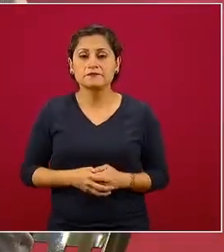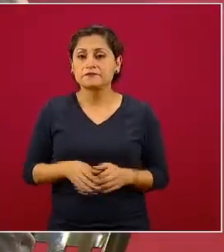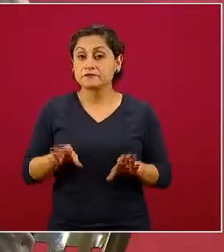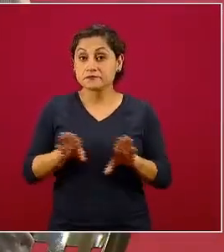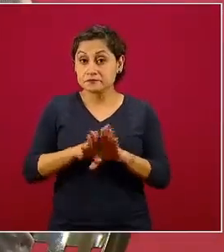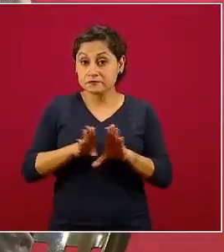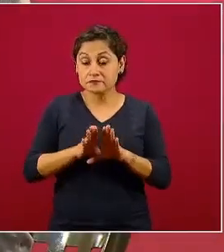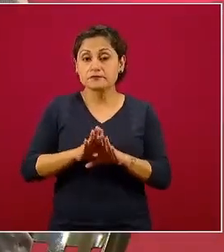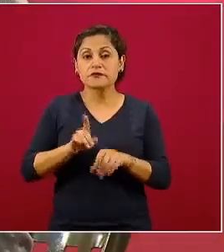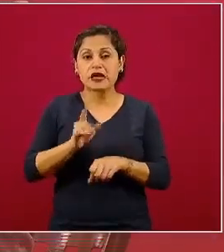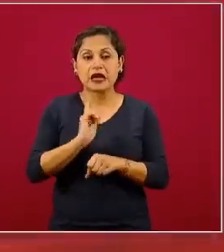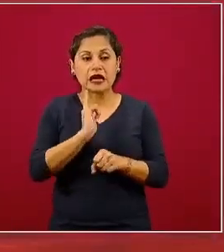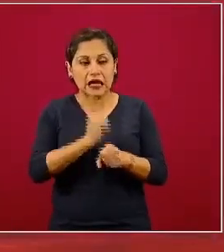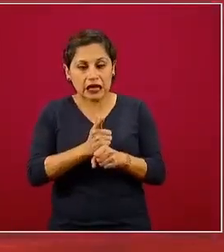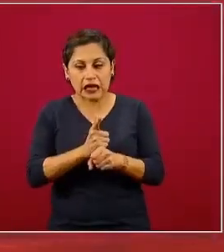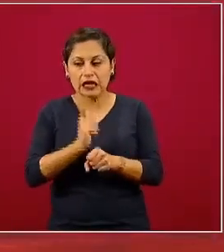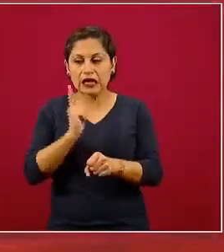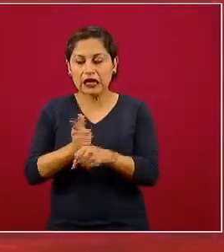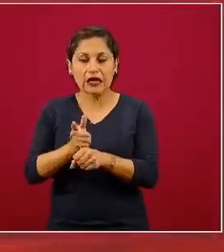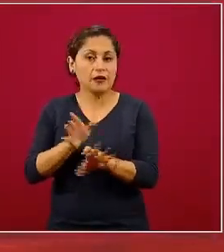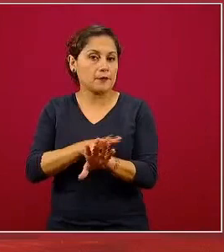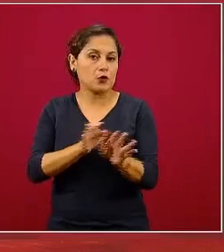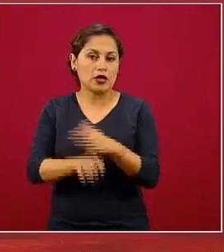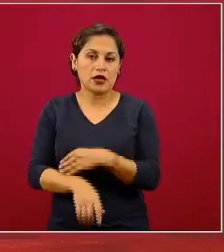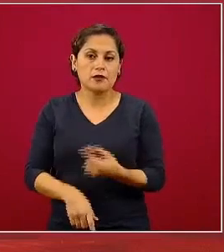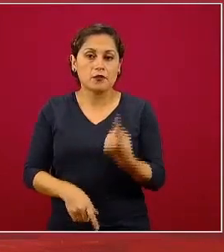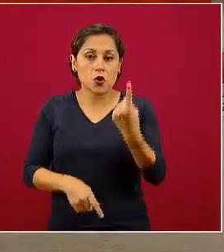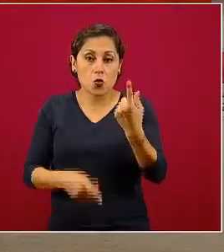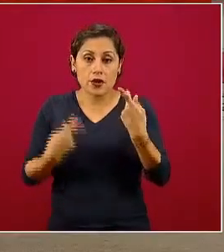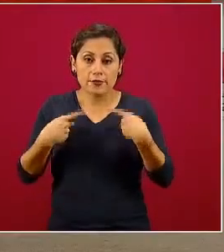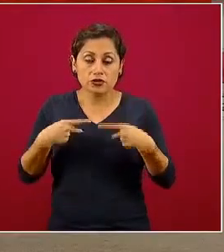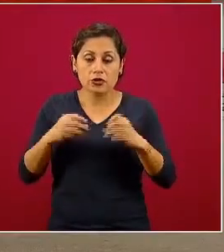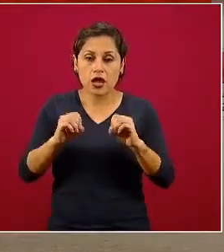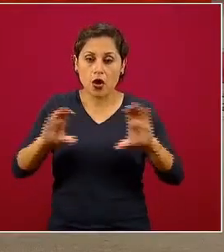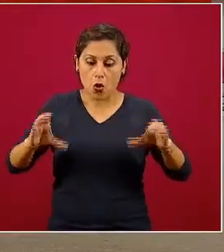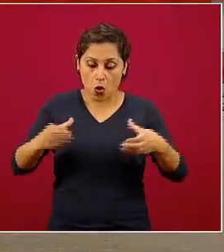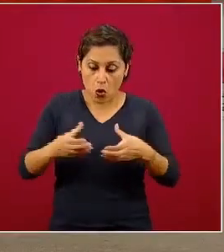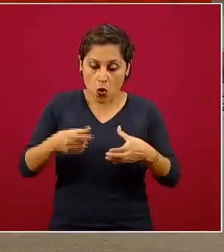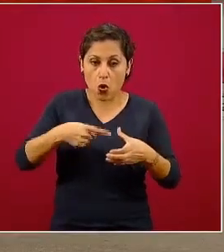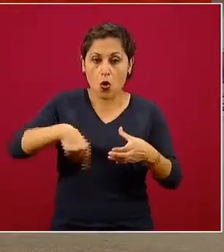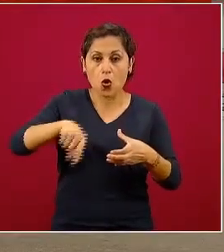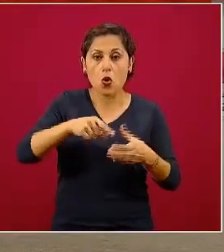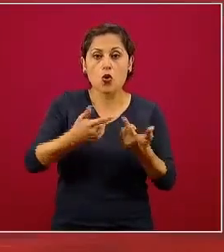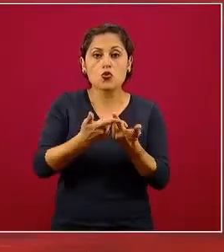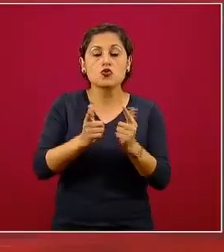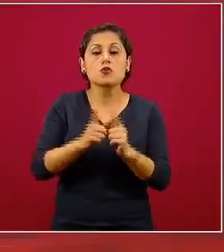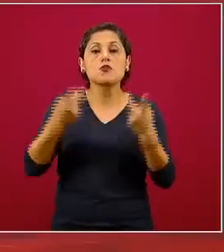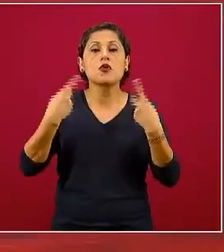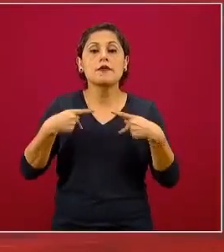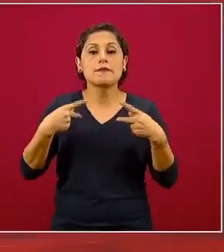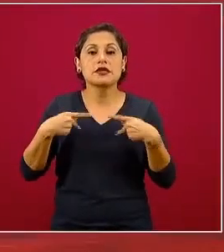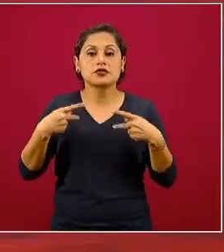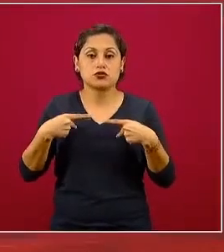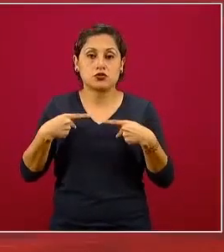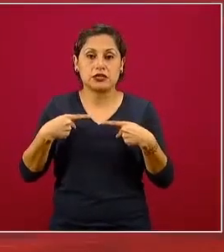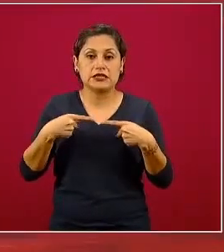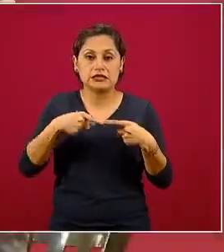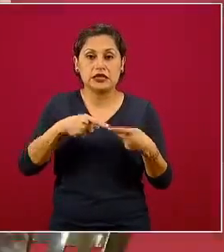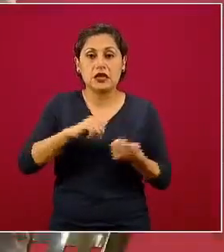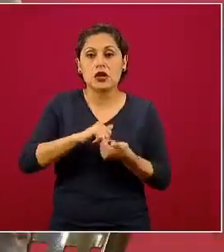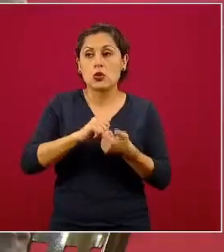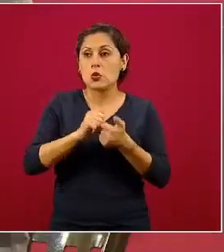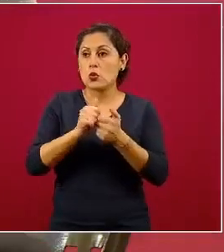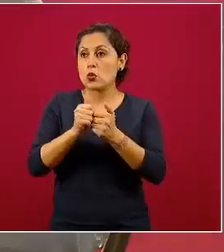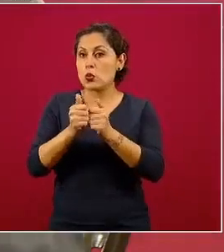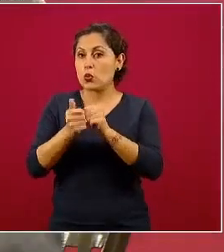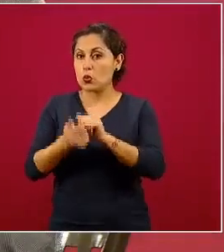las probabilidades de que una persona o un conjunto de personas en una población finita pasen de ser susceptibles